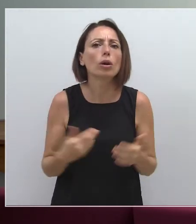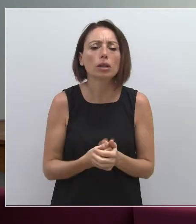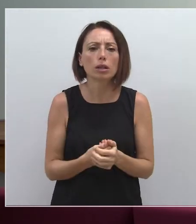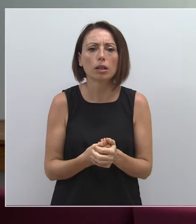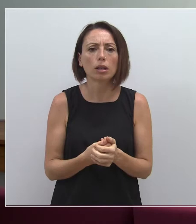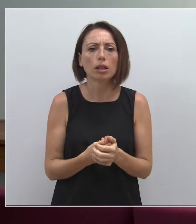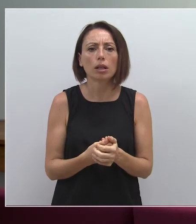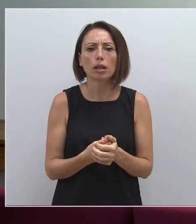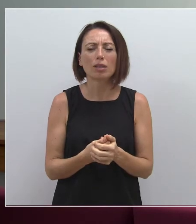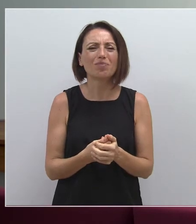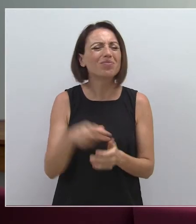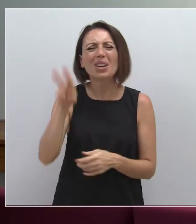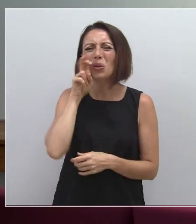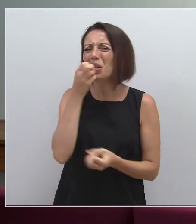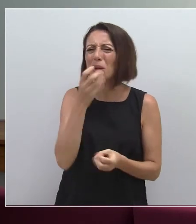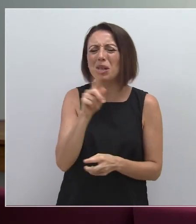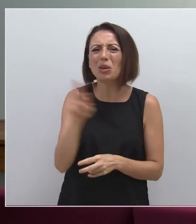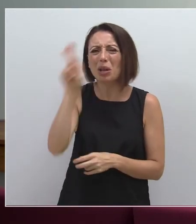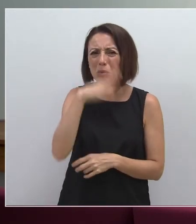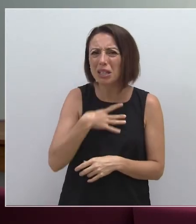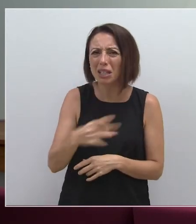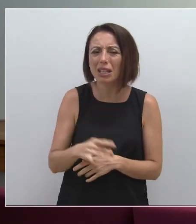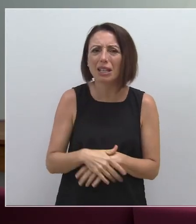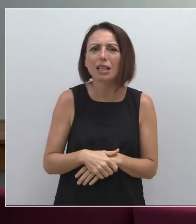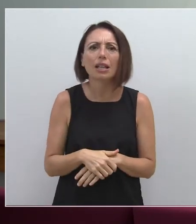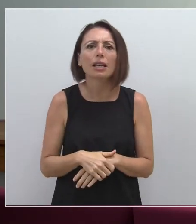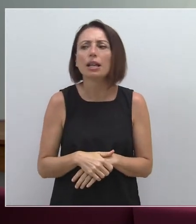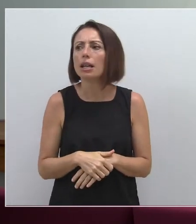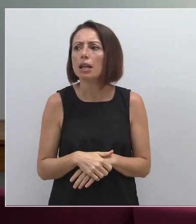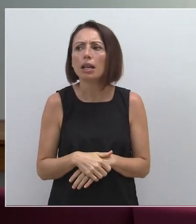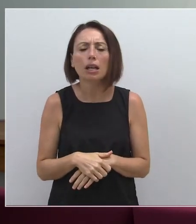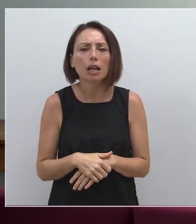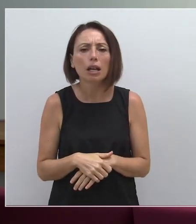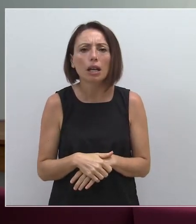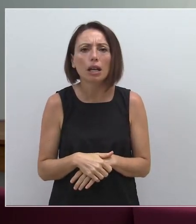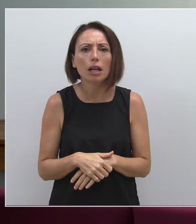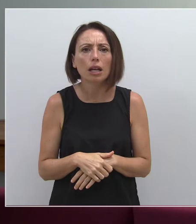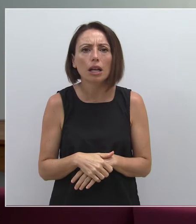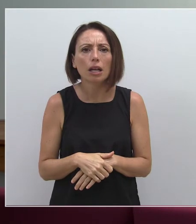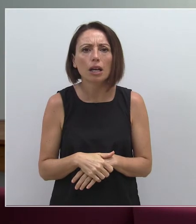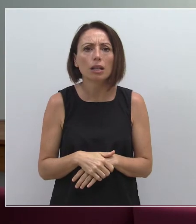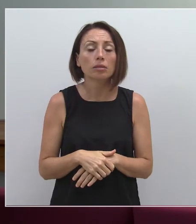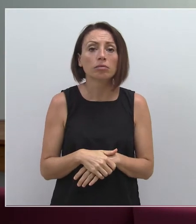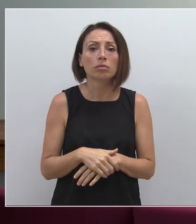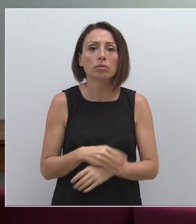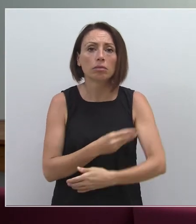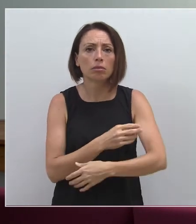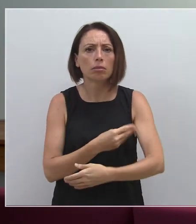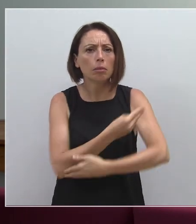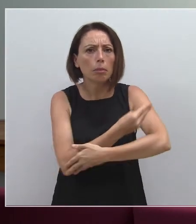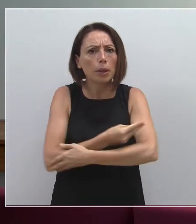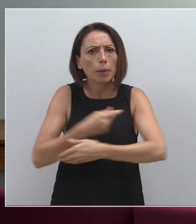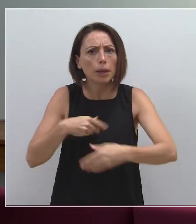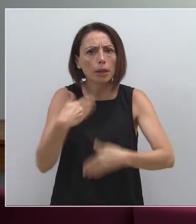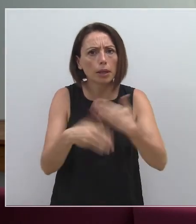No le hemos escuchado bien la situación del bebé que sigue evolucionando en principio favorablemente.